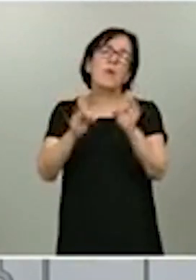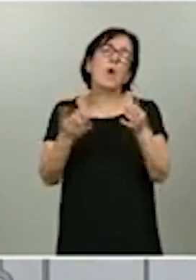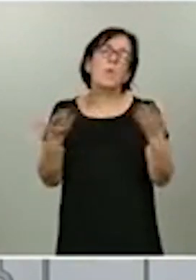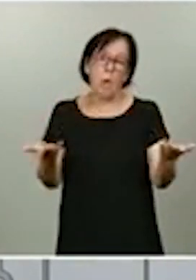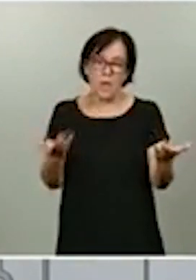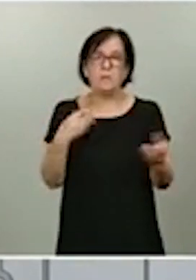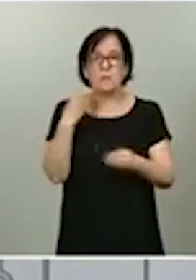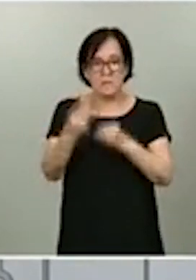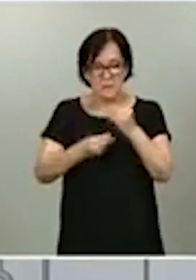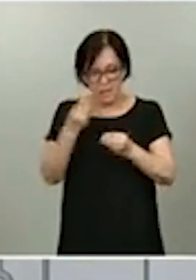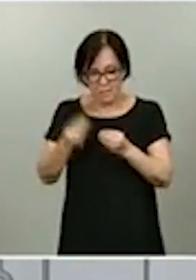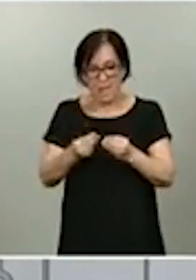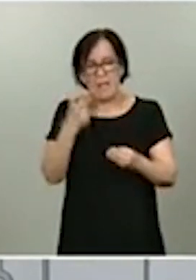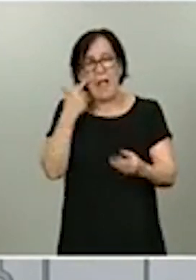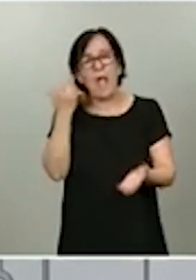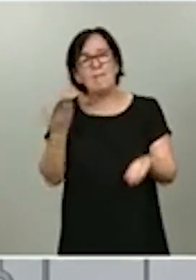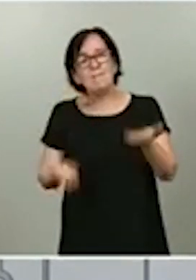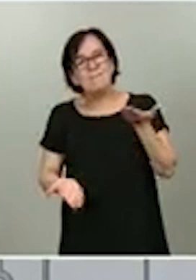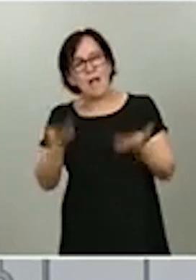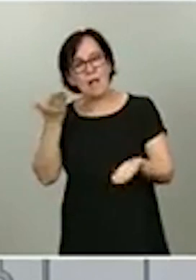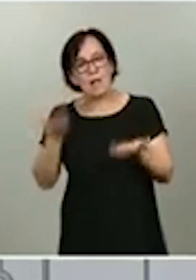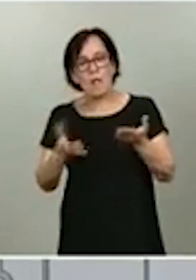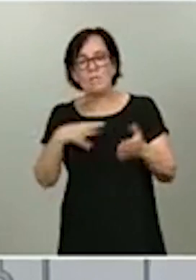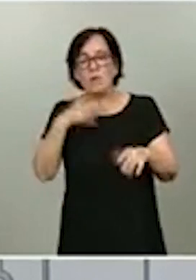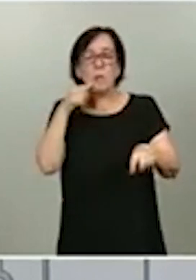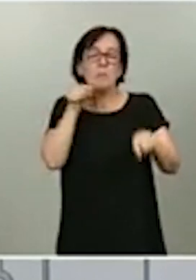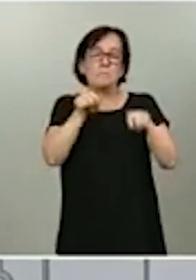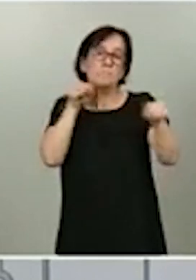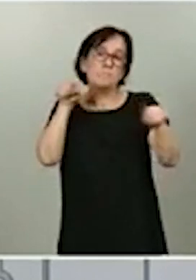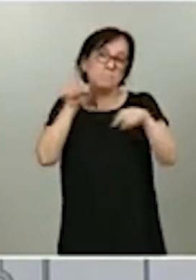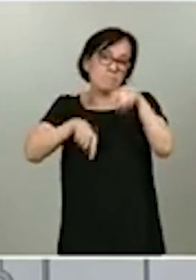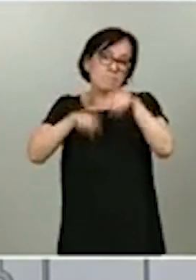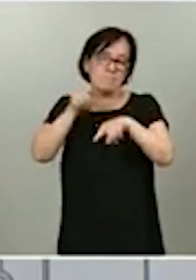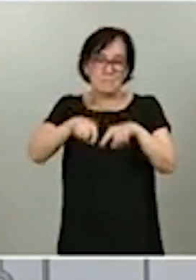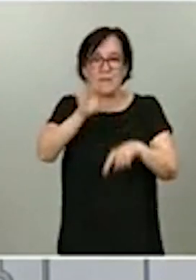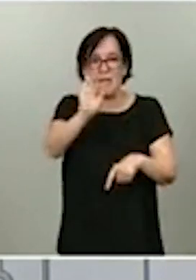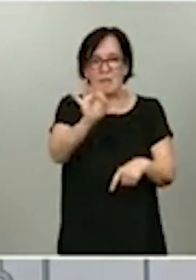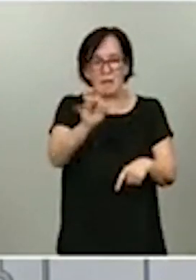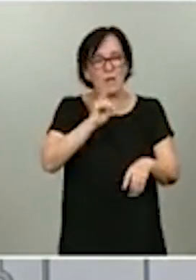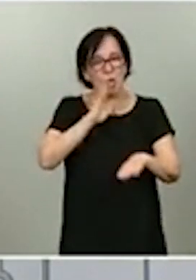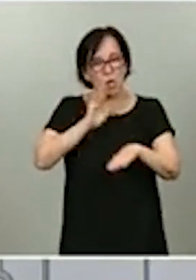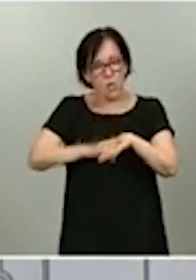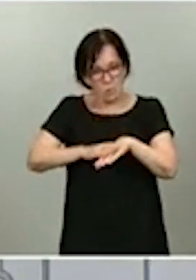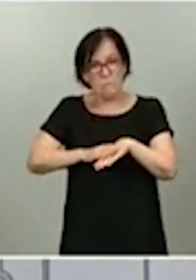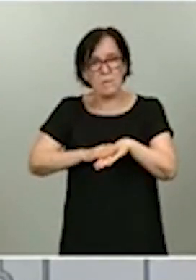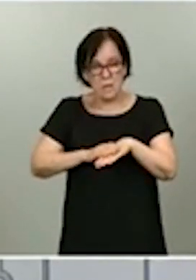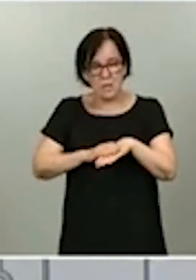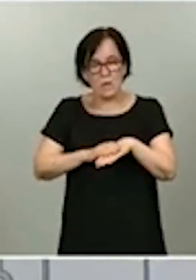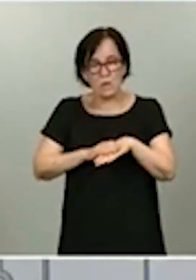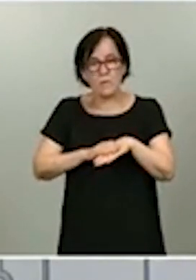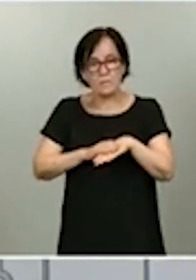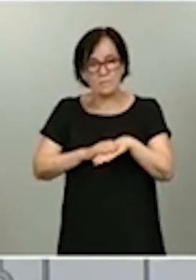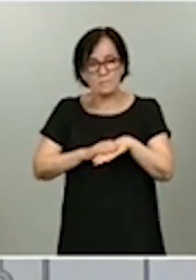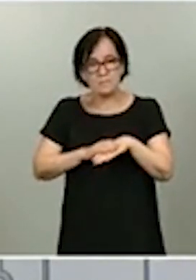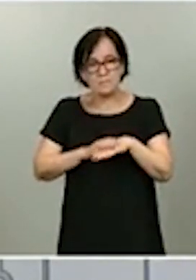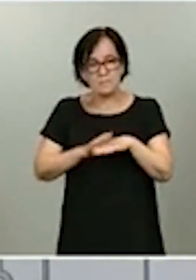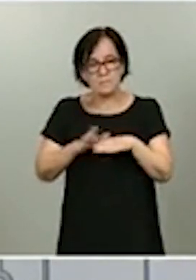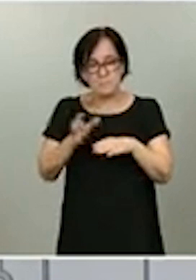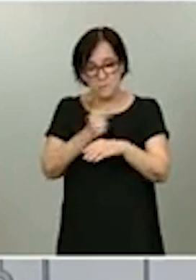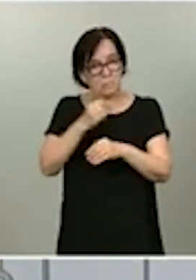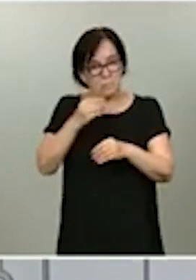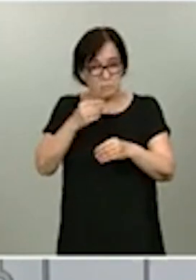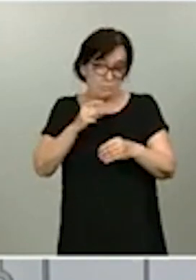para valorar, de forma aleatoria, para valorar que realmente están cumpliéndola. Todo esto va a seguir así hasta que